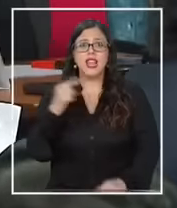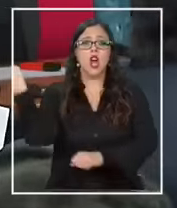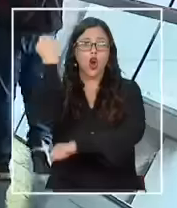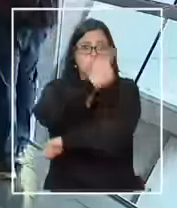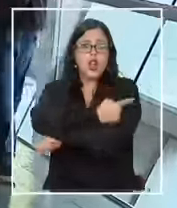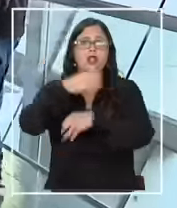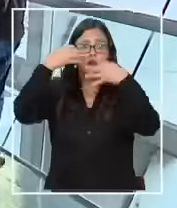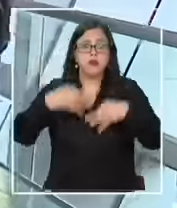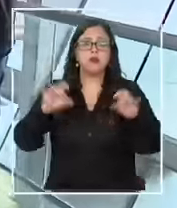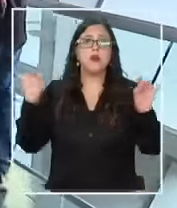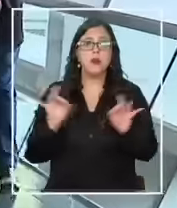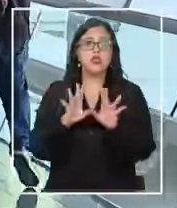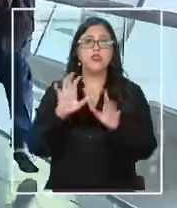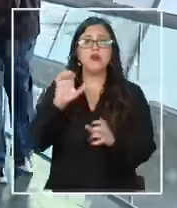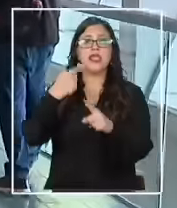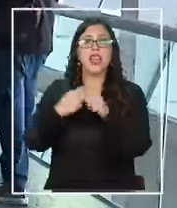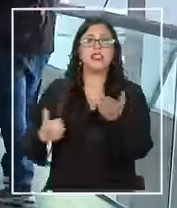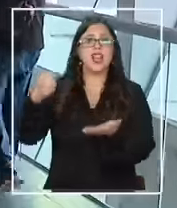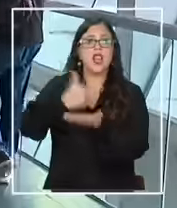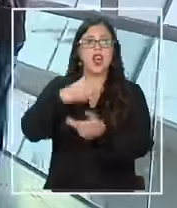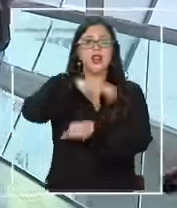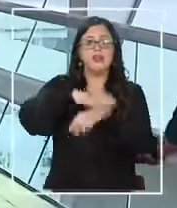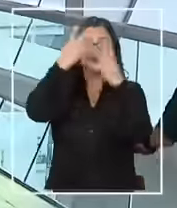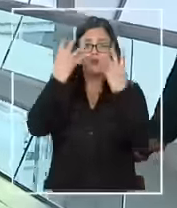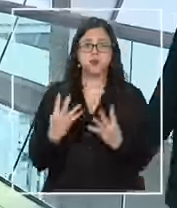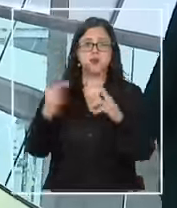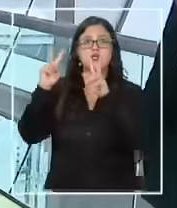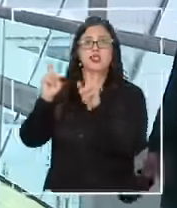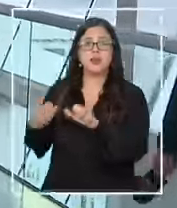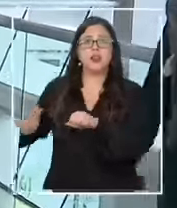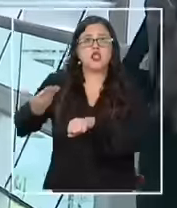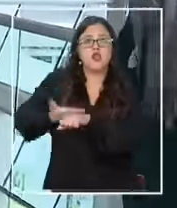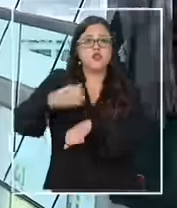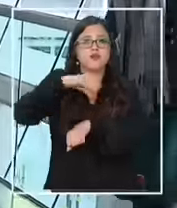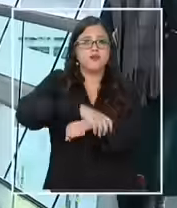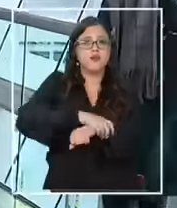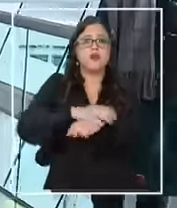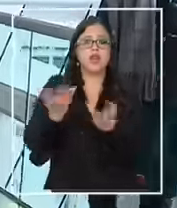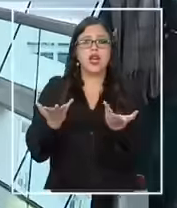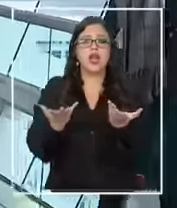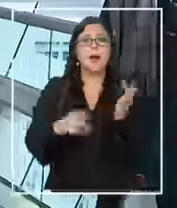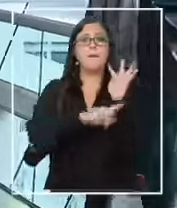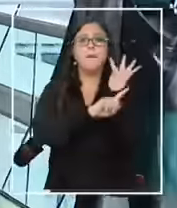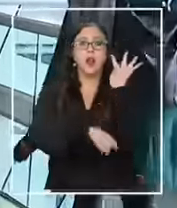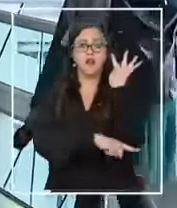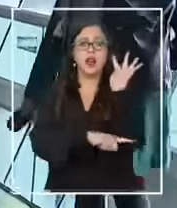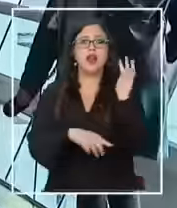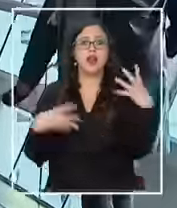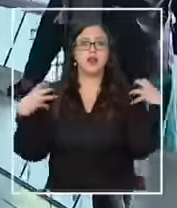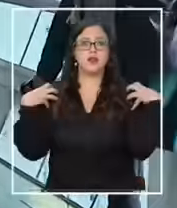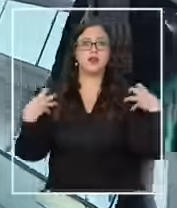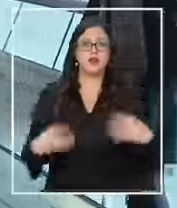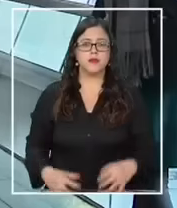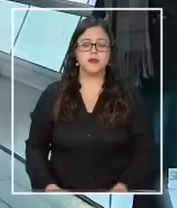el exalcalde podría quedar tras las rejas tras la solicitud de prisión preventiva presentada por el Ministerio Público.